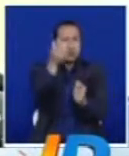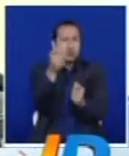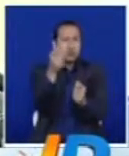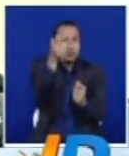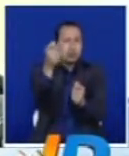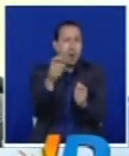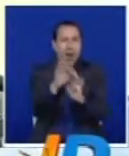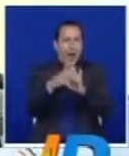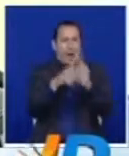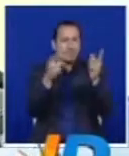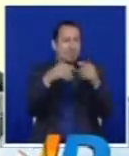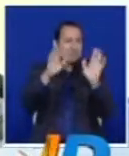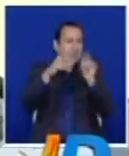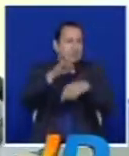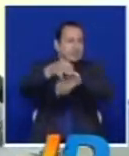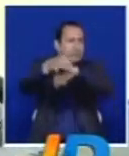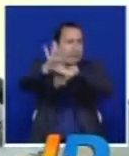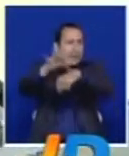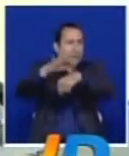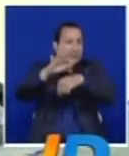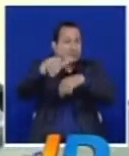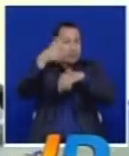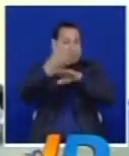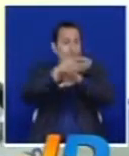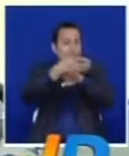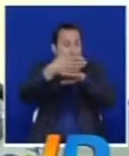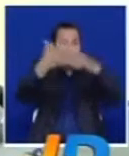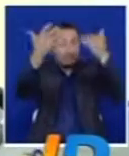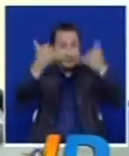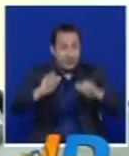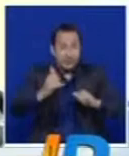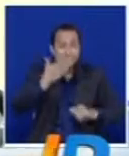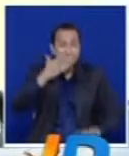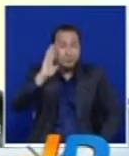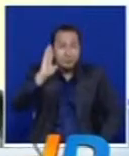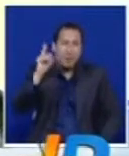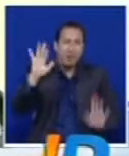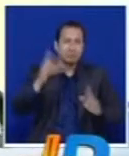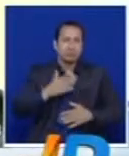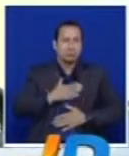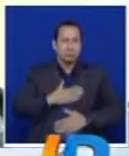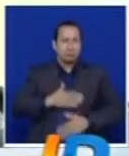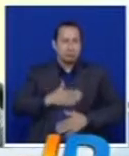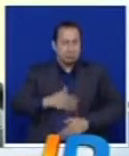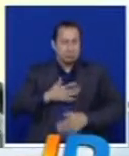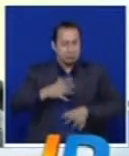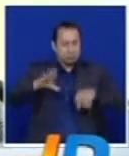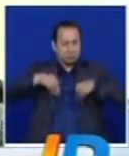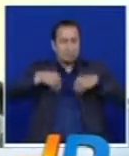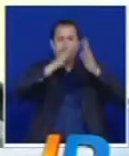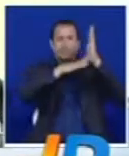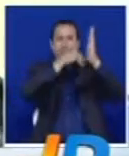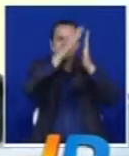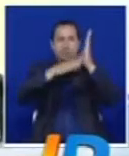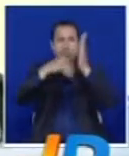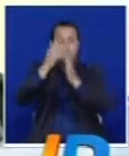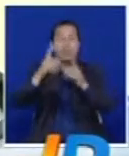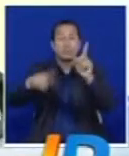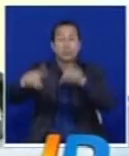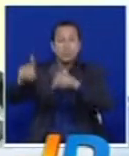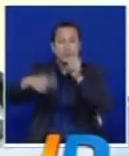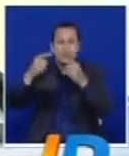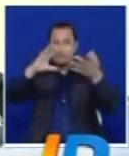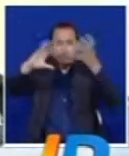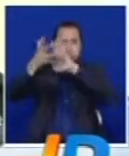de oposición al gobierno, sino que esperar que pasen todos estos momentos porque en ese momento se pueden estallar iras e